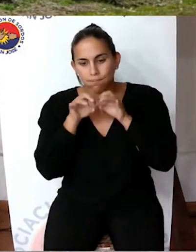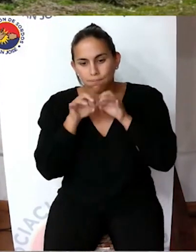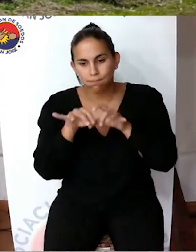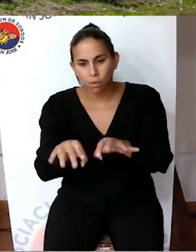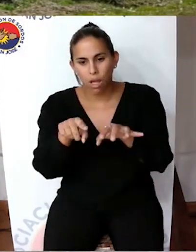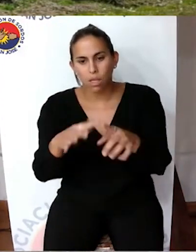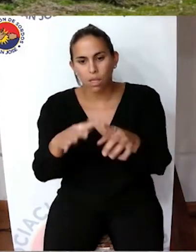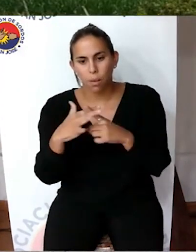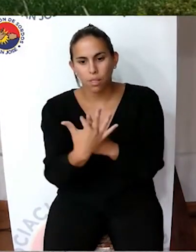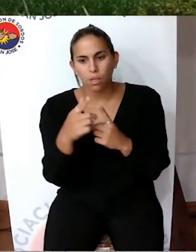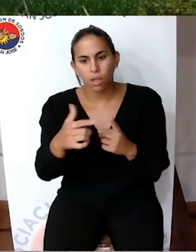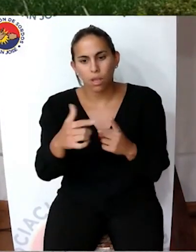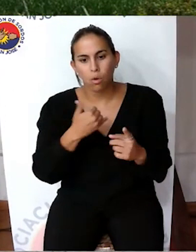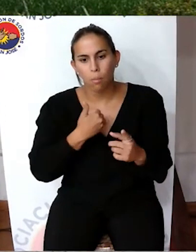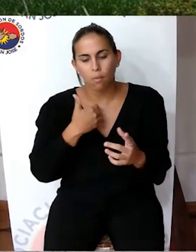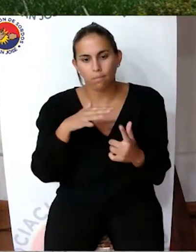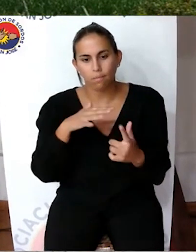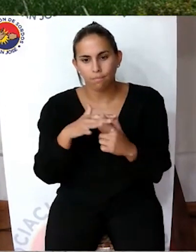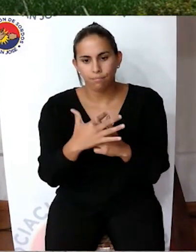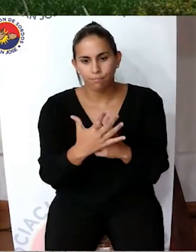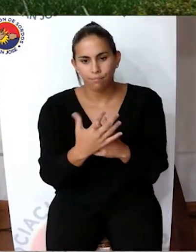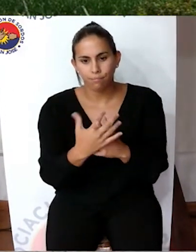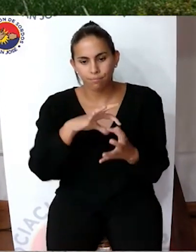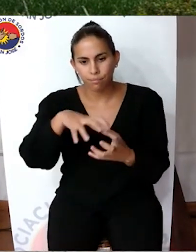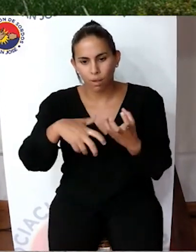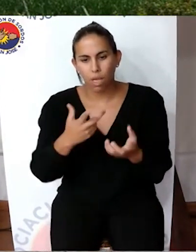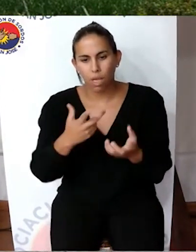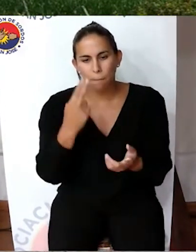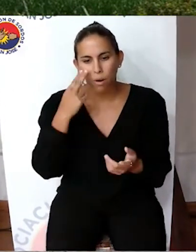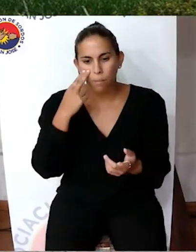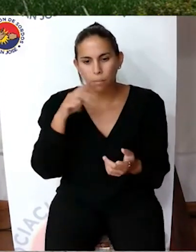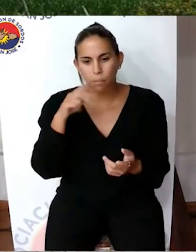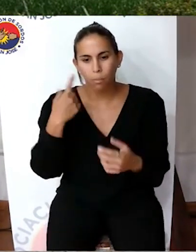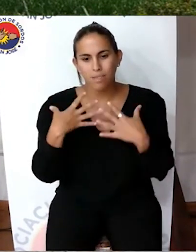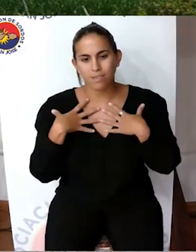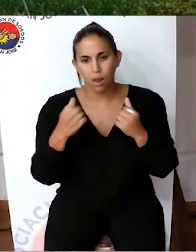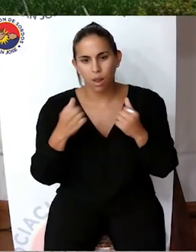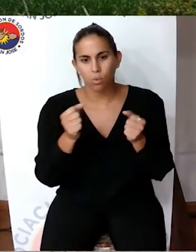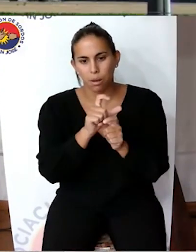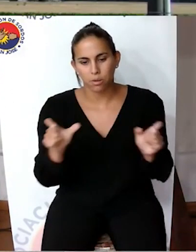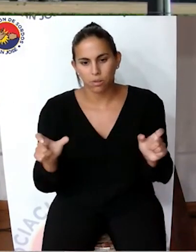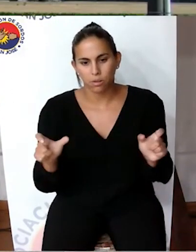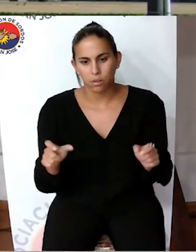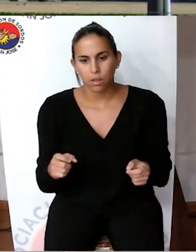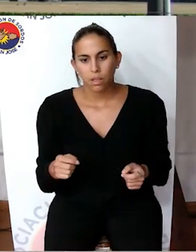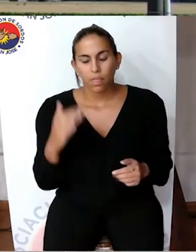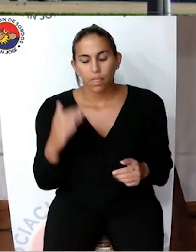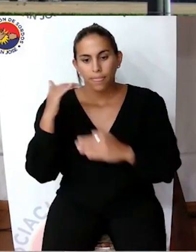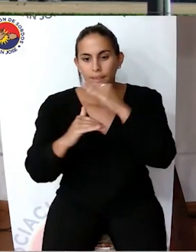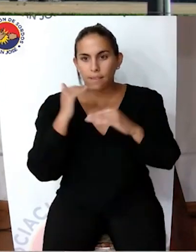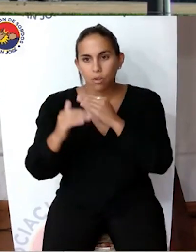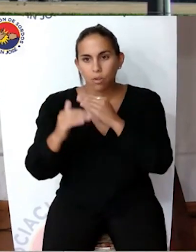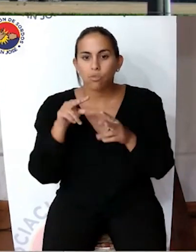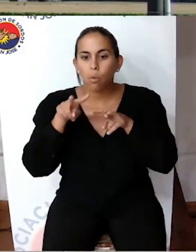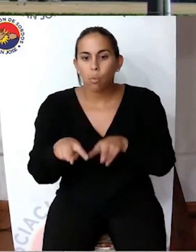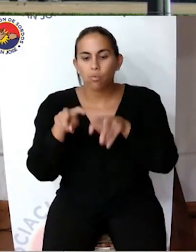consiguiente alteración de los ecosistemas y la repercusión en la salud de la población. El desarrollo de los cultivos